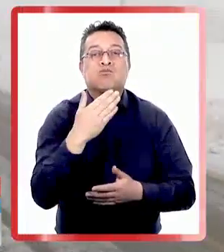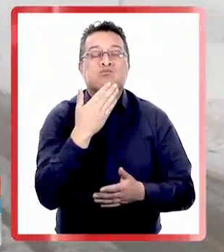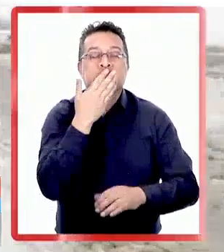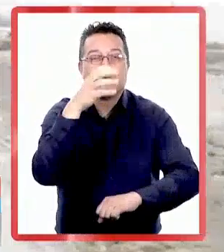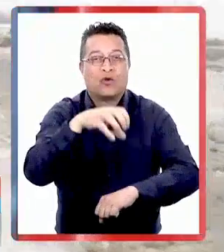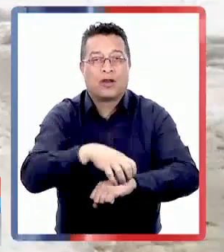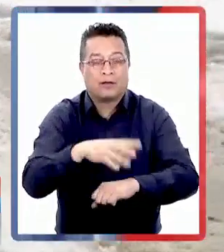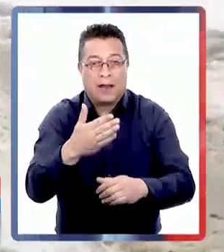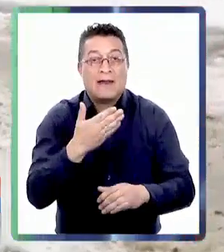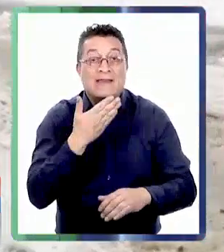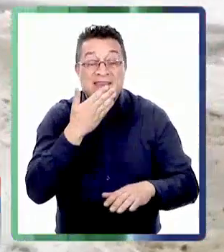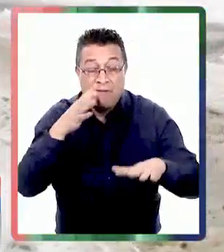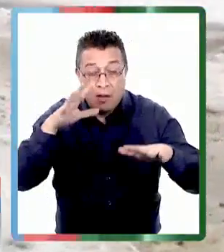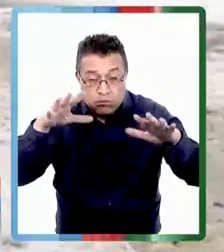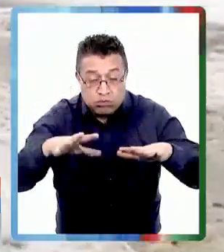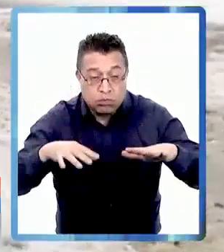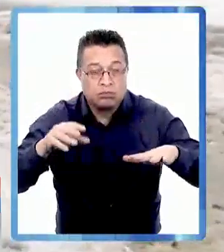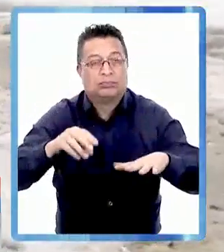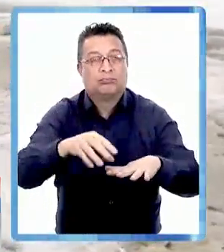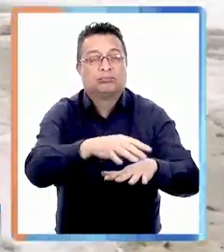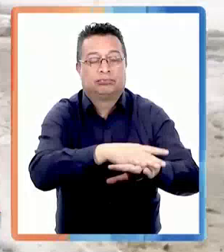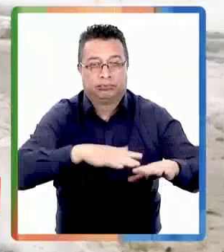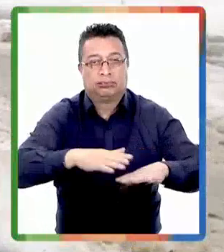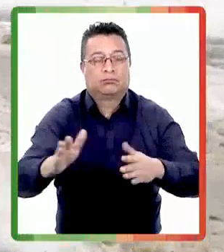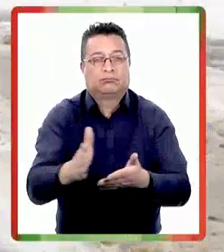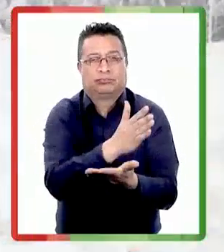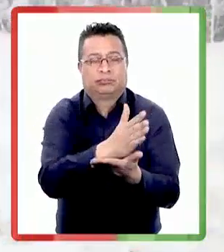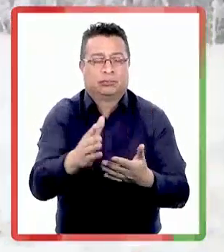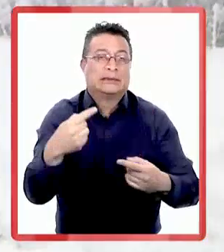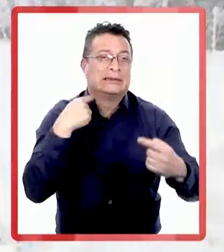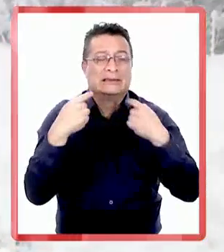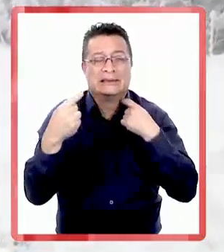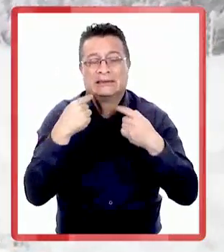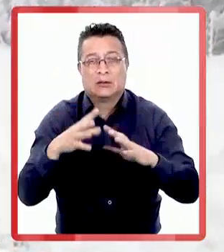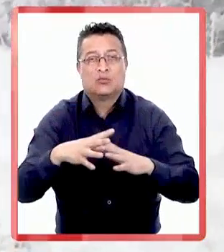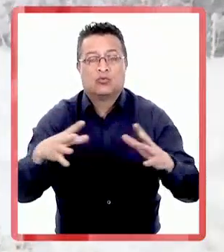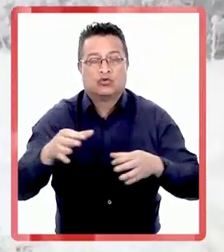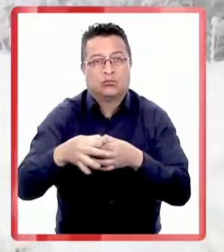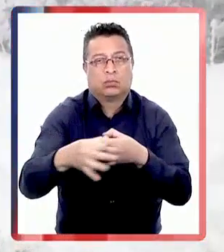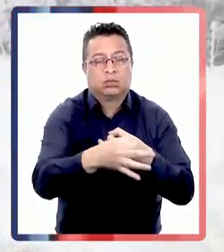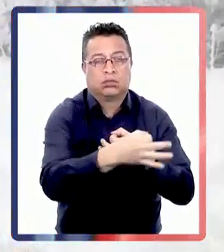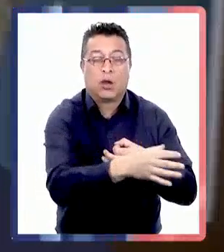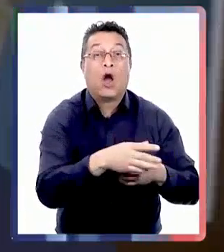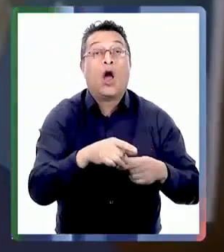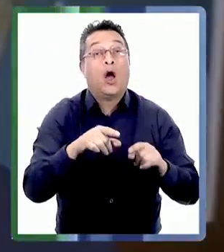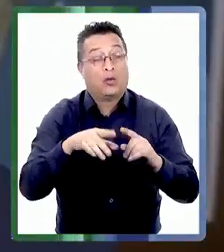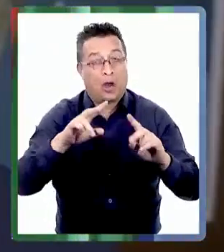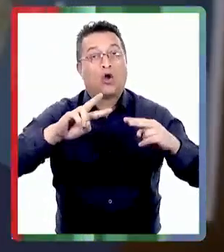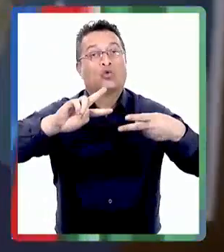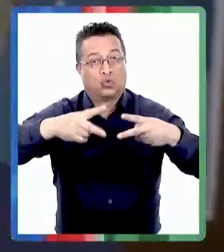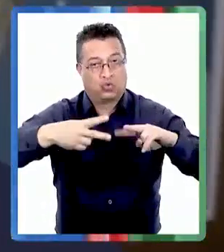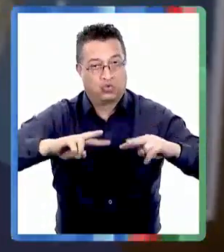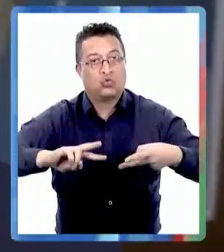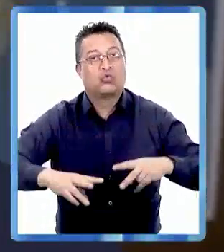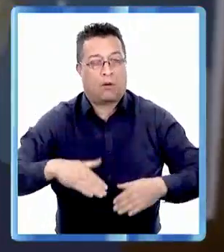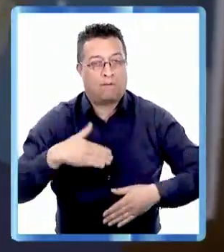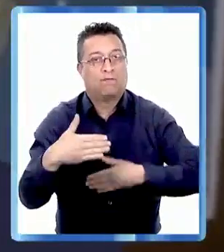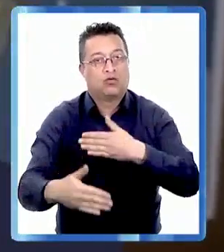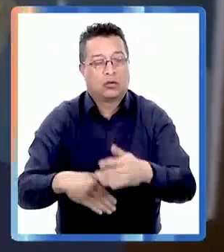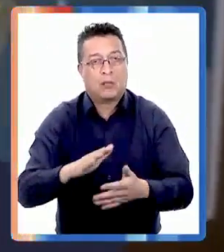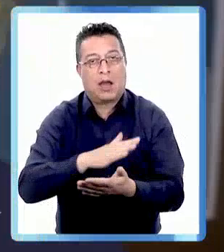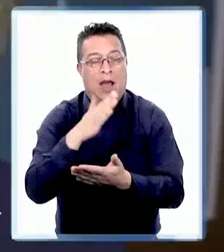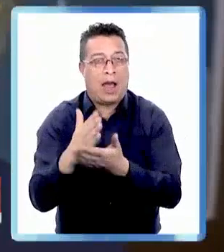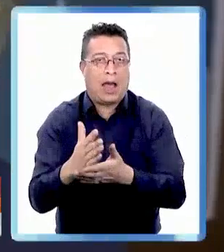últimas precipitaciones de nieve los accesos de distintos sectores del periurbano de la comuna se han visto afectados se mantuvo los turnos